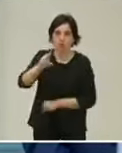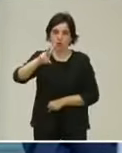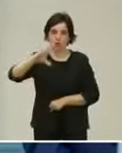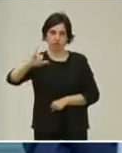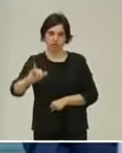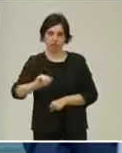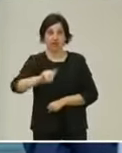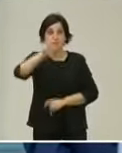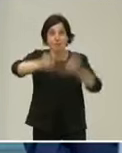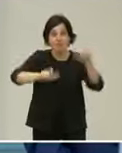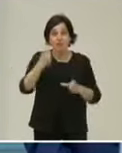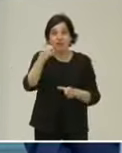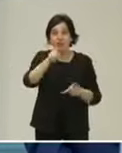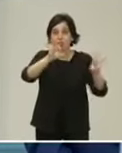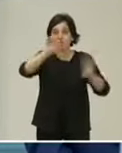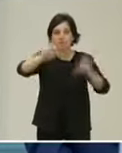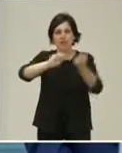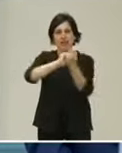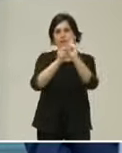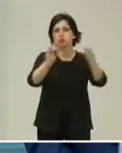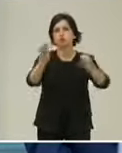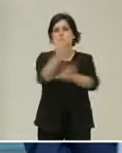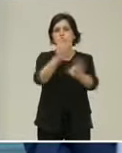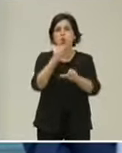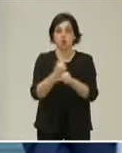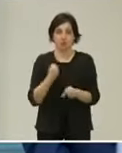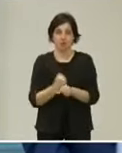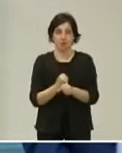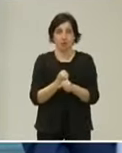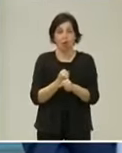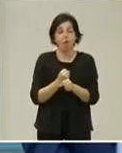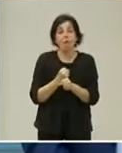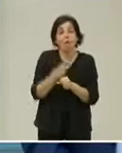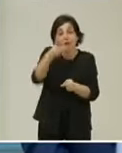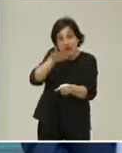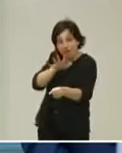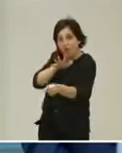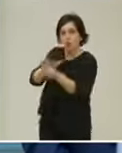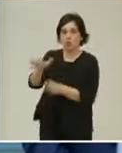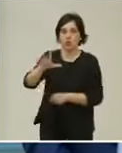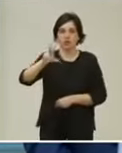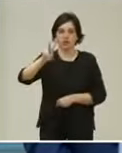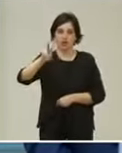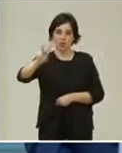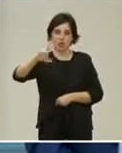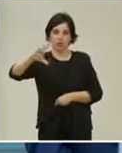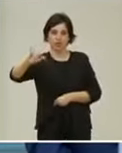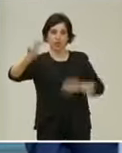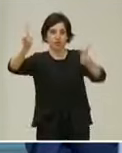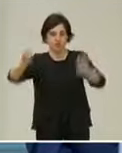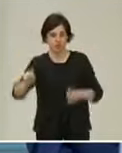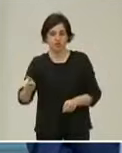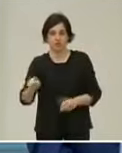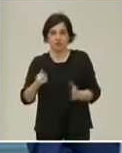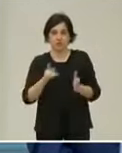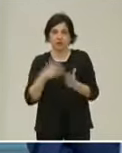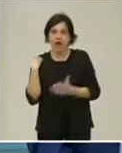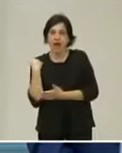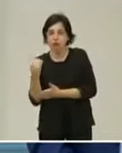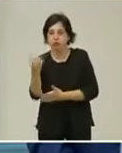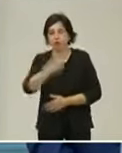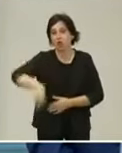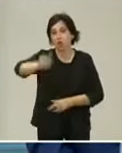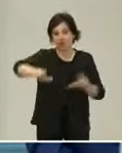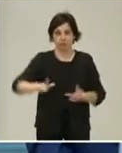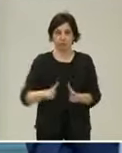del personal público del Gobierno de Cantabria es un esfuerzo que hacen para garantizar la seguridad y la salud de todos los cántabros y de todas las